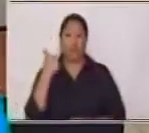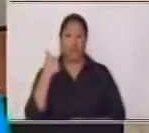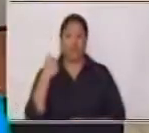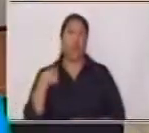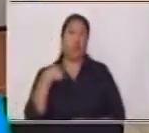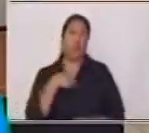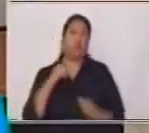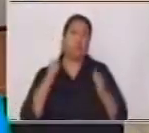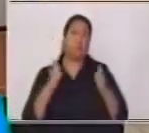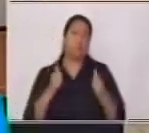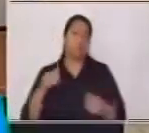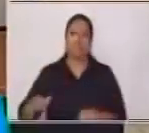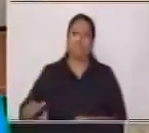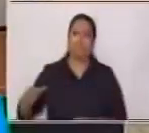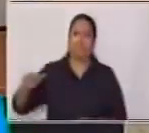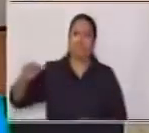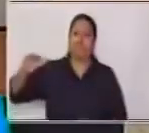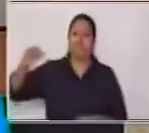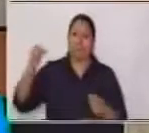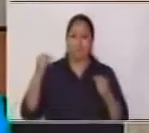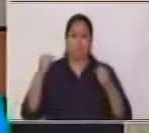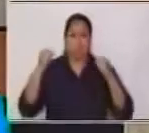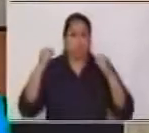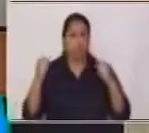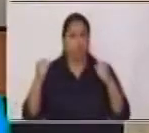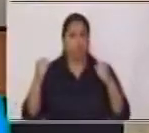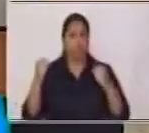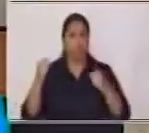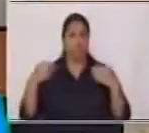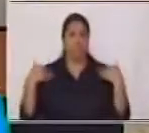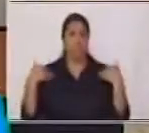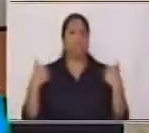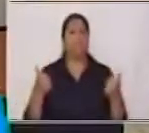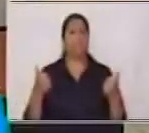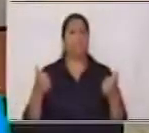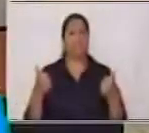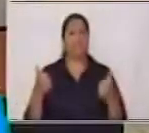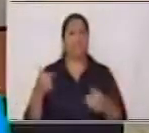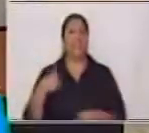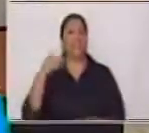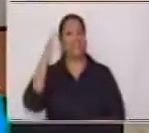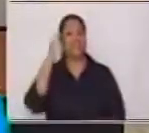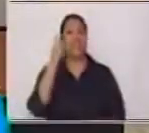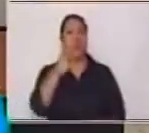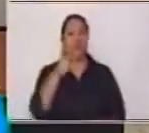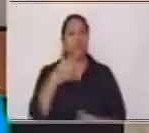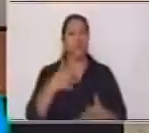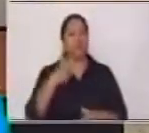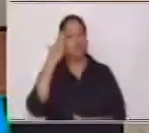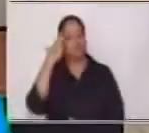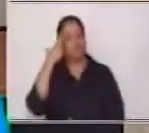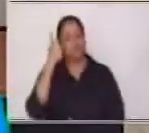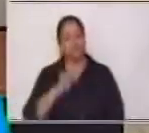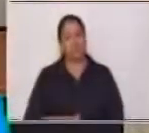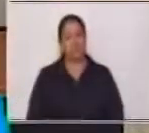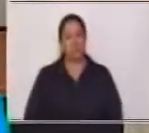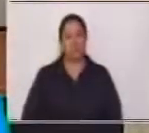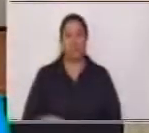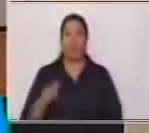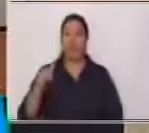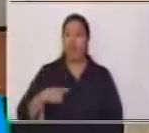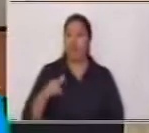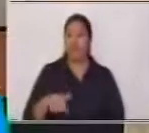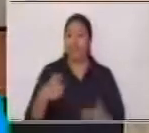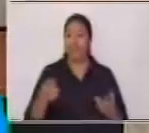fuertes y sanos Muy bien Claro que sí Yo sé que ustedes ya lo sabían Entonces vamos a